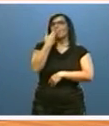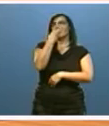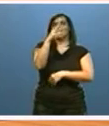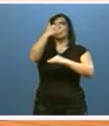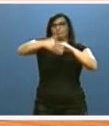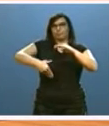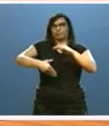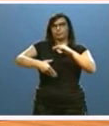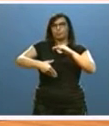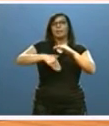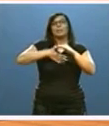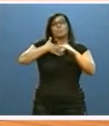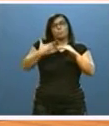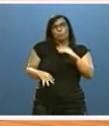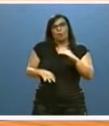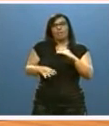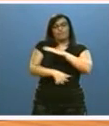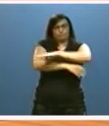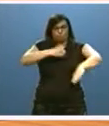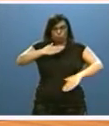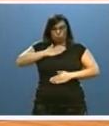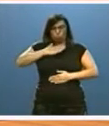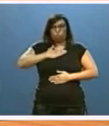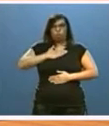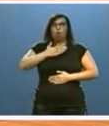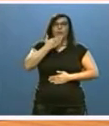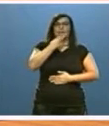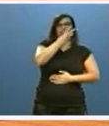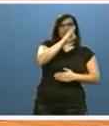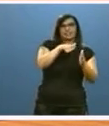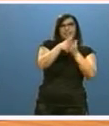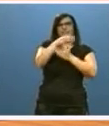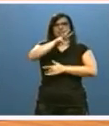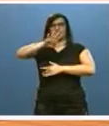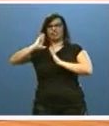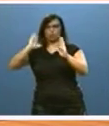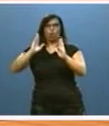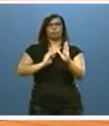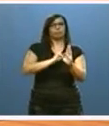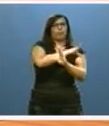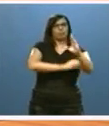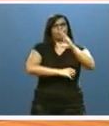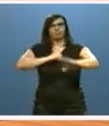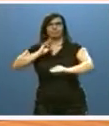y cubrir así con fondos propios la franja entre 30 y 35 años de edad.